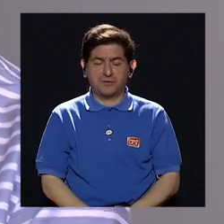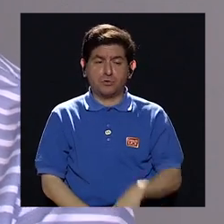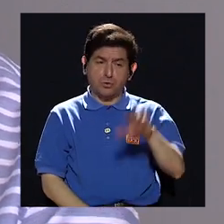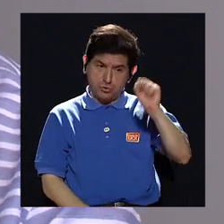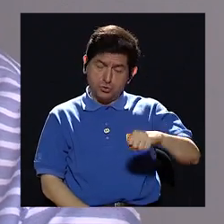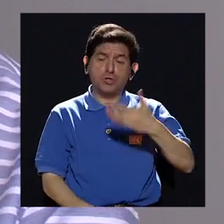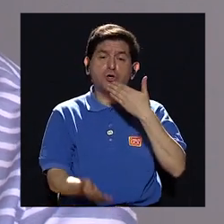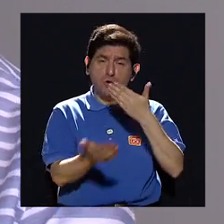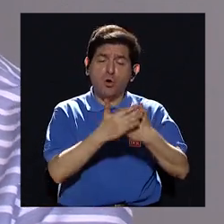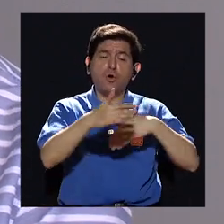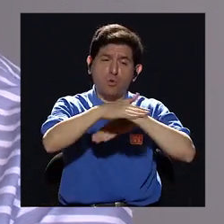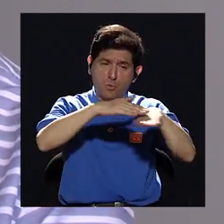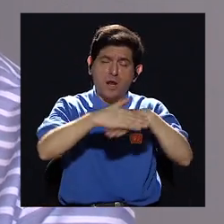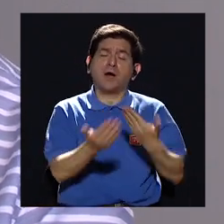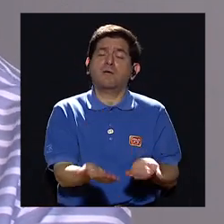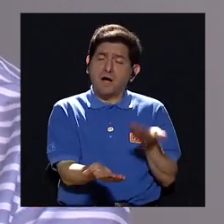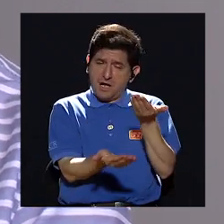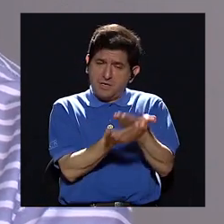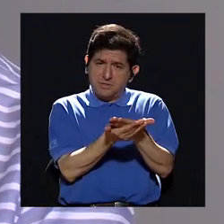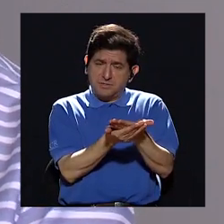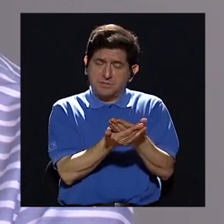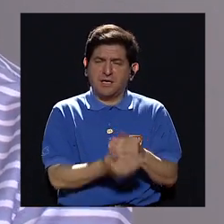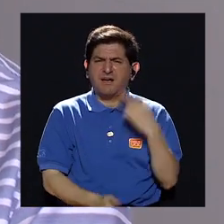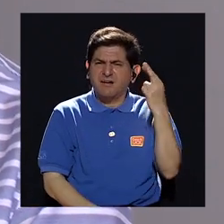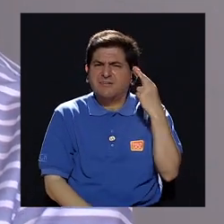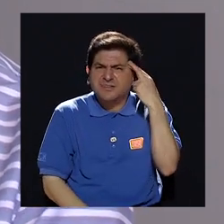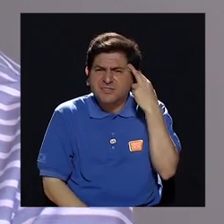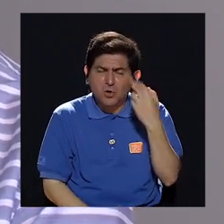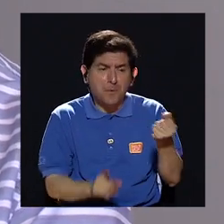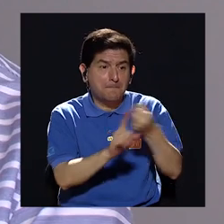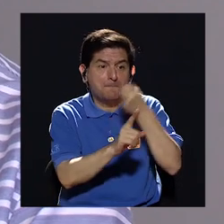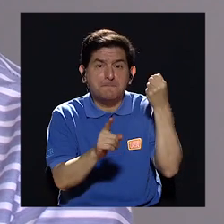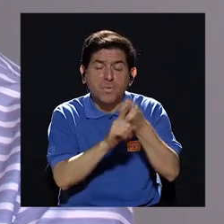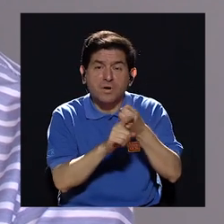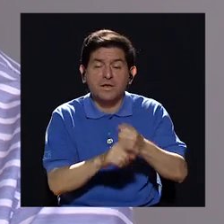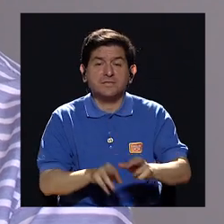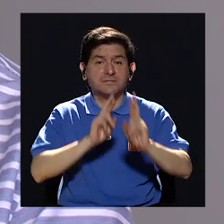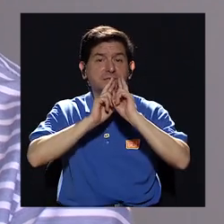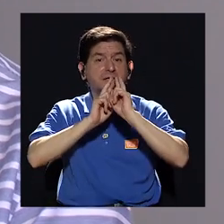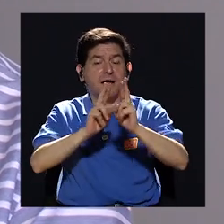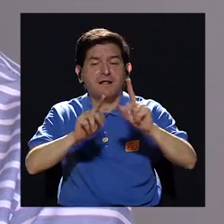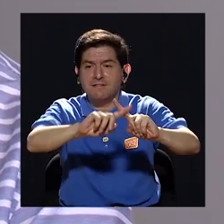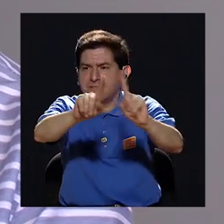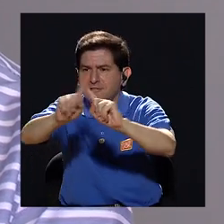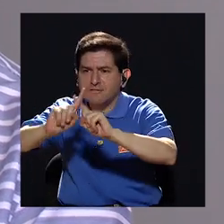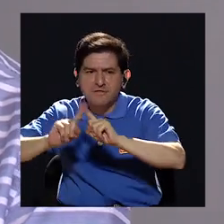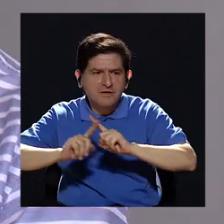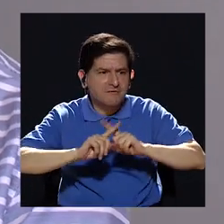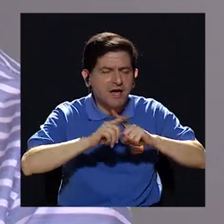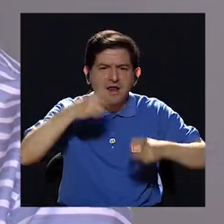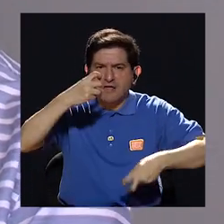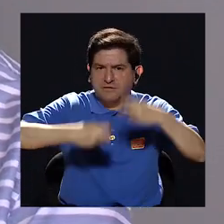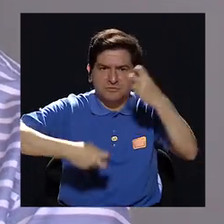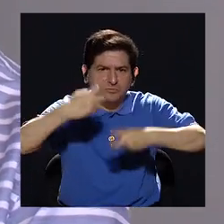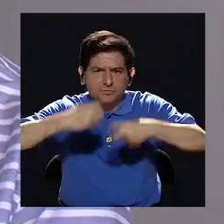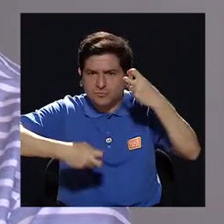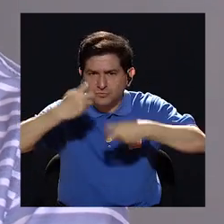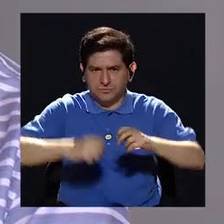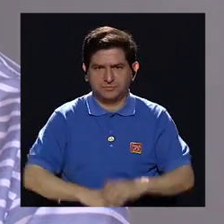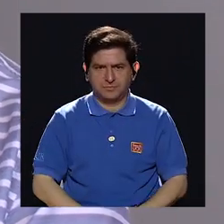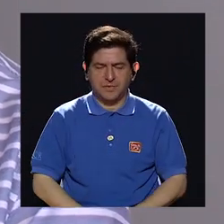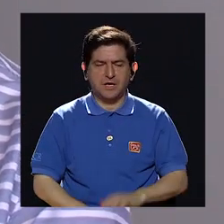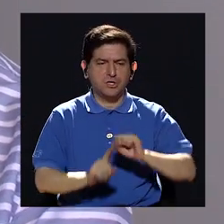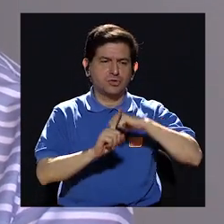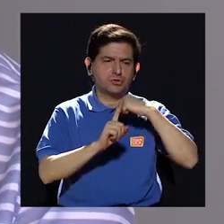aunque con buenas bases lo propusiera. Porque esa violencia respondía a una serie de problemáticas